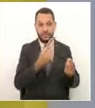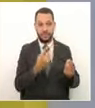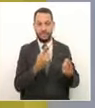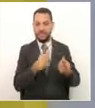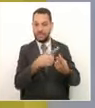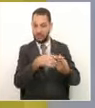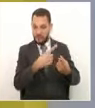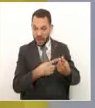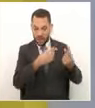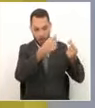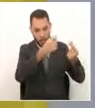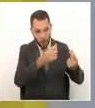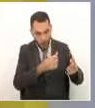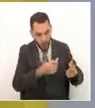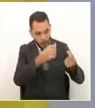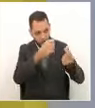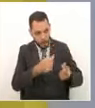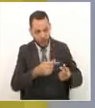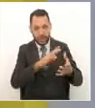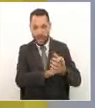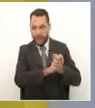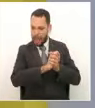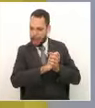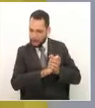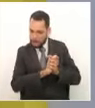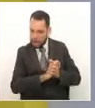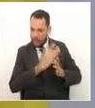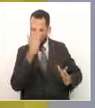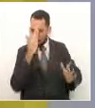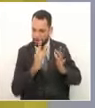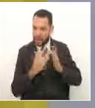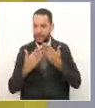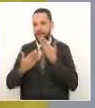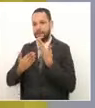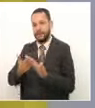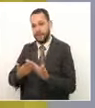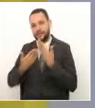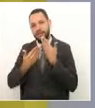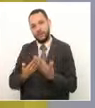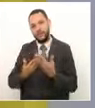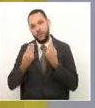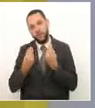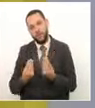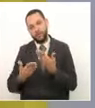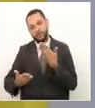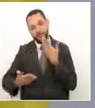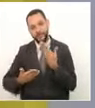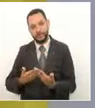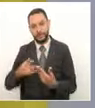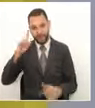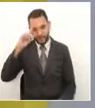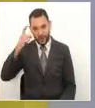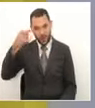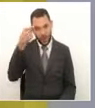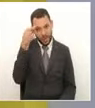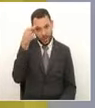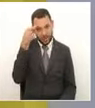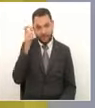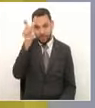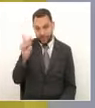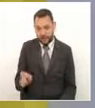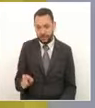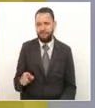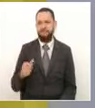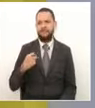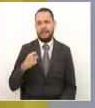las finanzas, un hombre serio, un gran amigo, muy asertivo en su palabra, y obviamente frente a nuestro mandatario, que es un líder en este proceso.